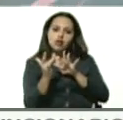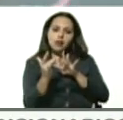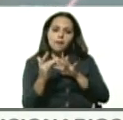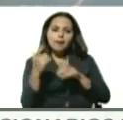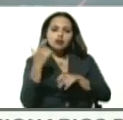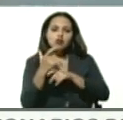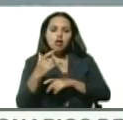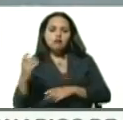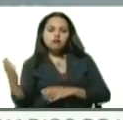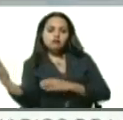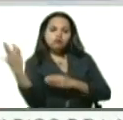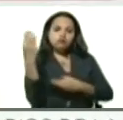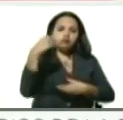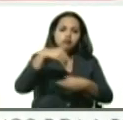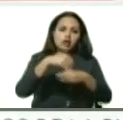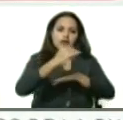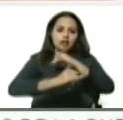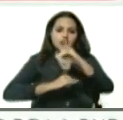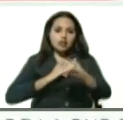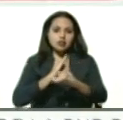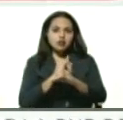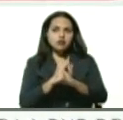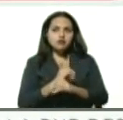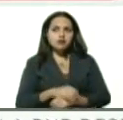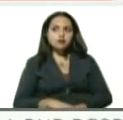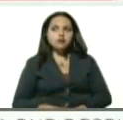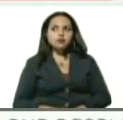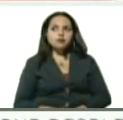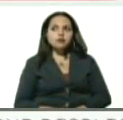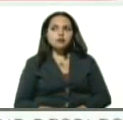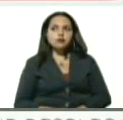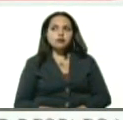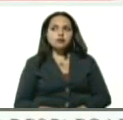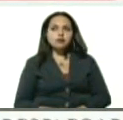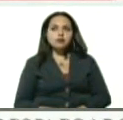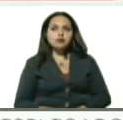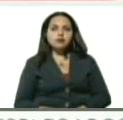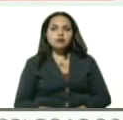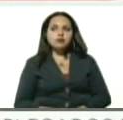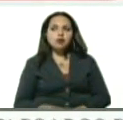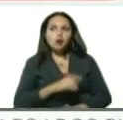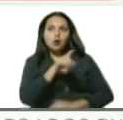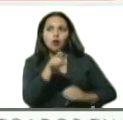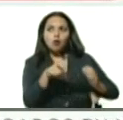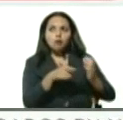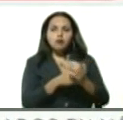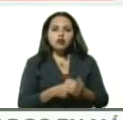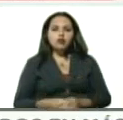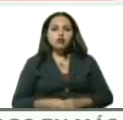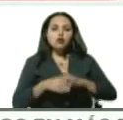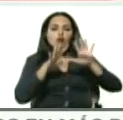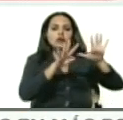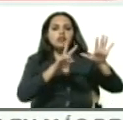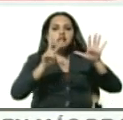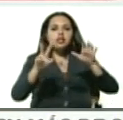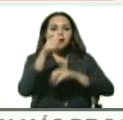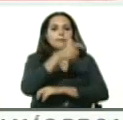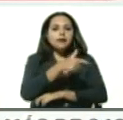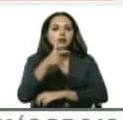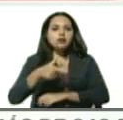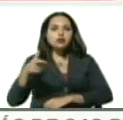internacionales provenientes de Brasil. En total, 97 personas